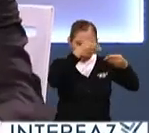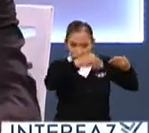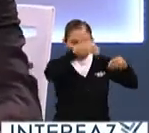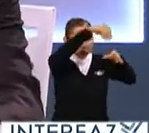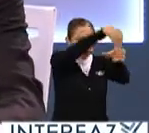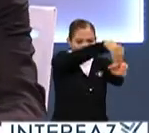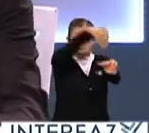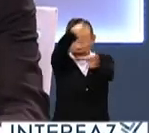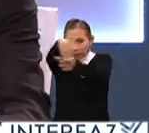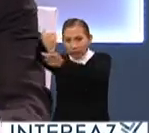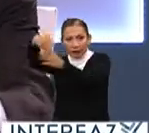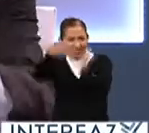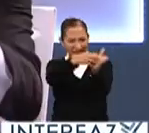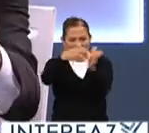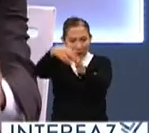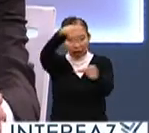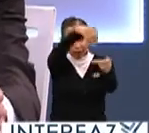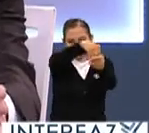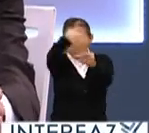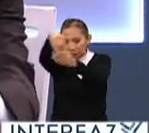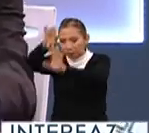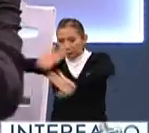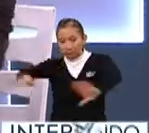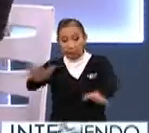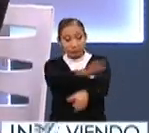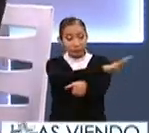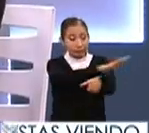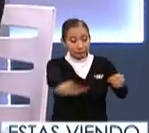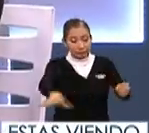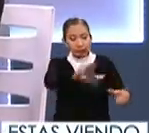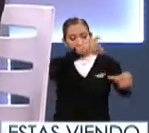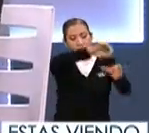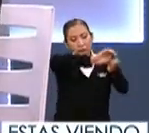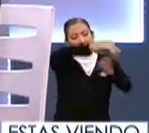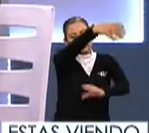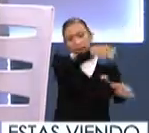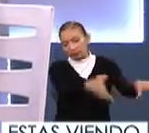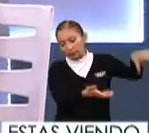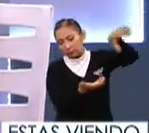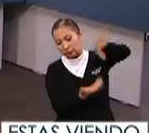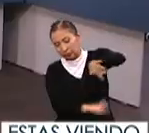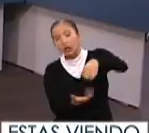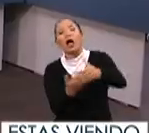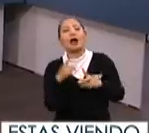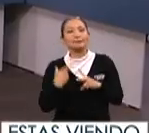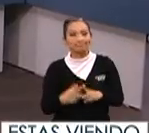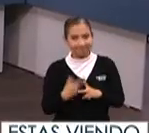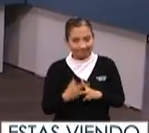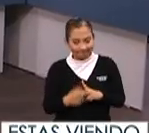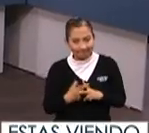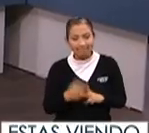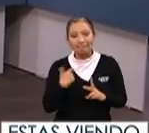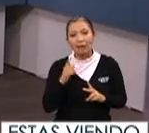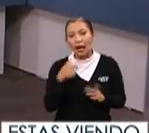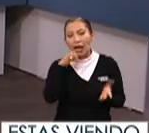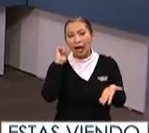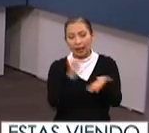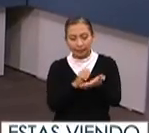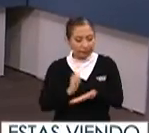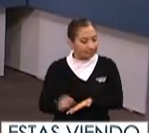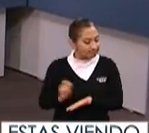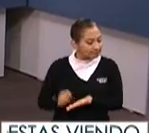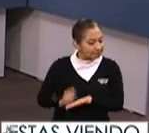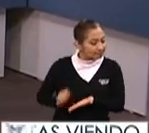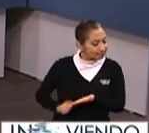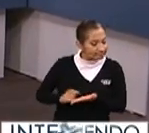colocarán en cada una de las tres urnas. Una vez llenas las urnas, se vaciarán, y entonces sí se empezará con el cómputo para llenar las actas y